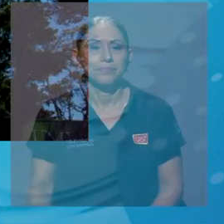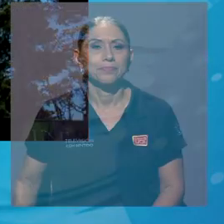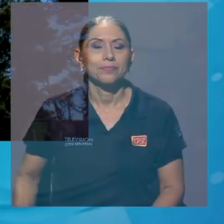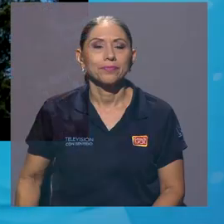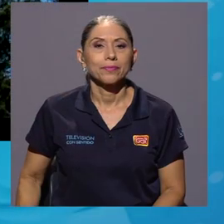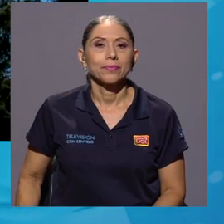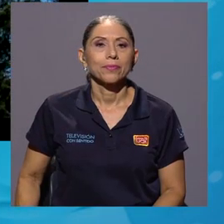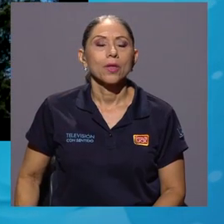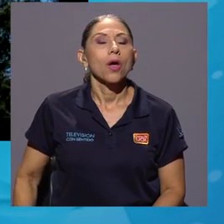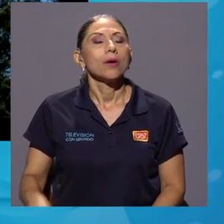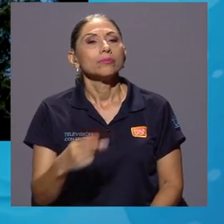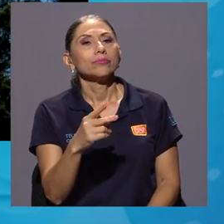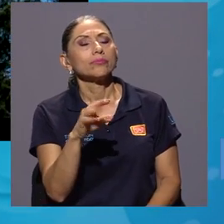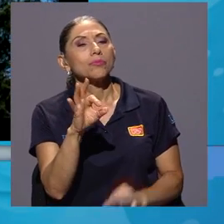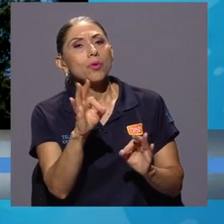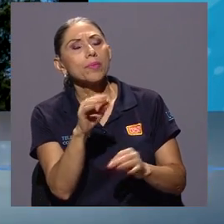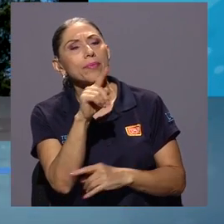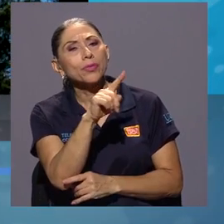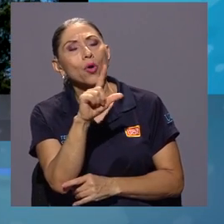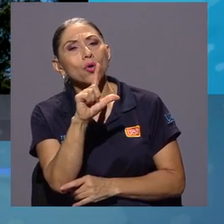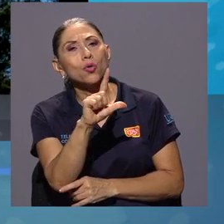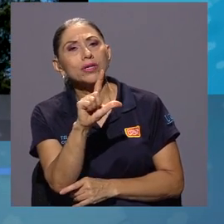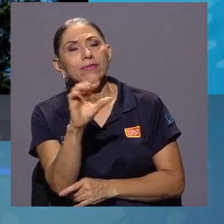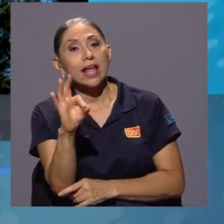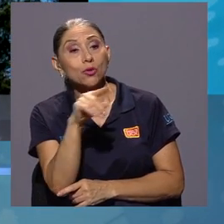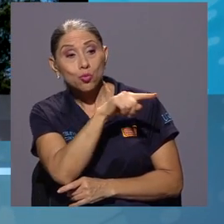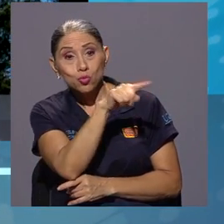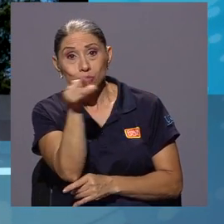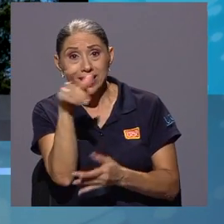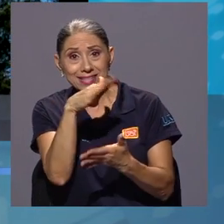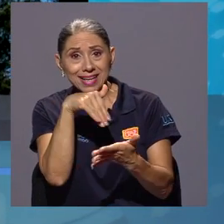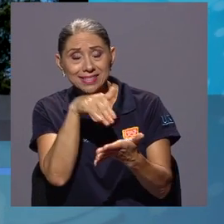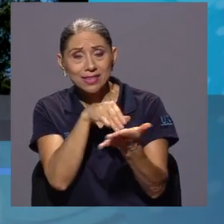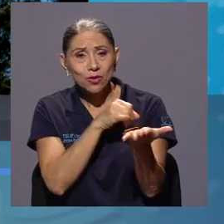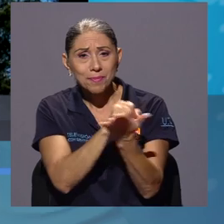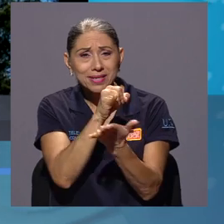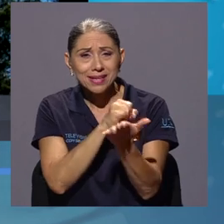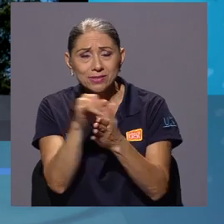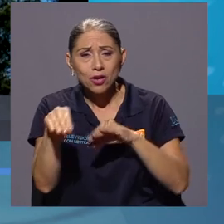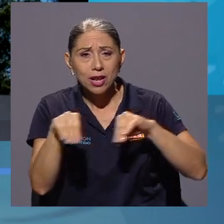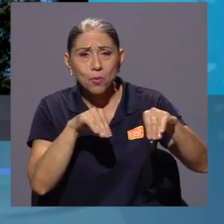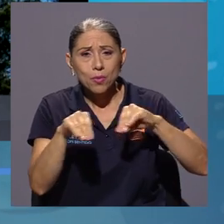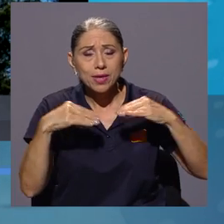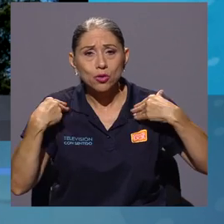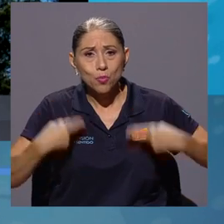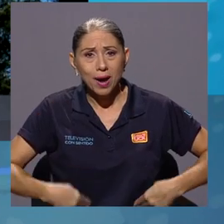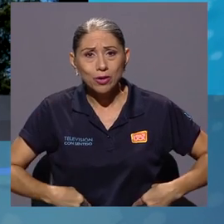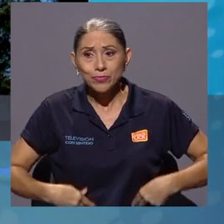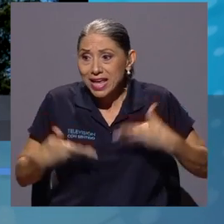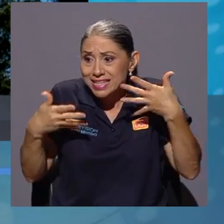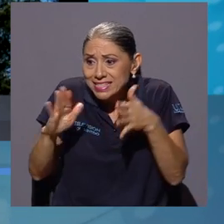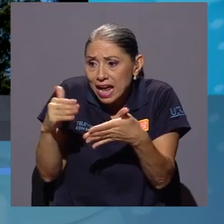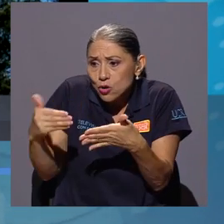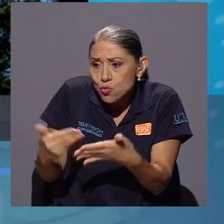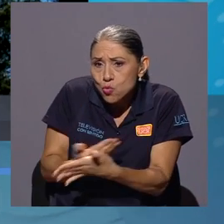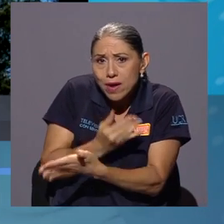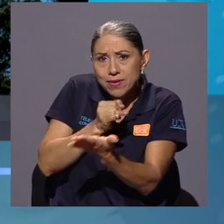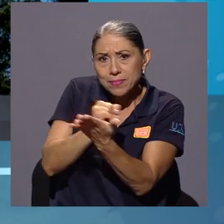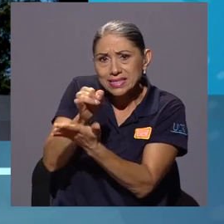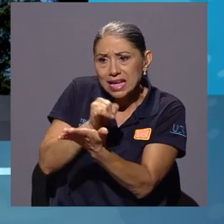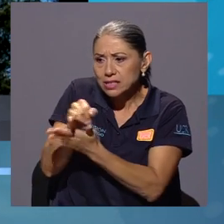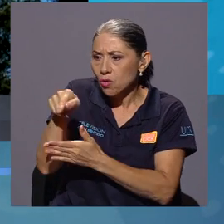Muy bien, don Luis Fernando. Para ustedes en el Centro de Investigación en Movimiento Humano, este nuevo estudio con datos tan, tan